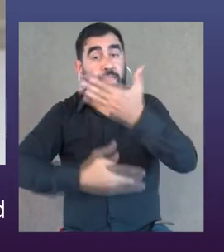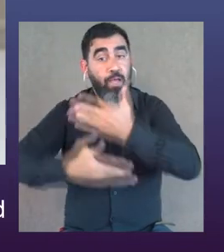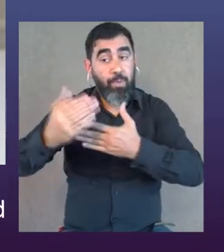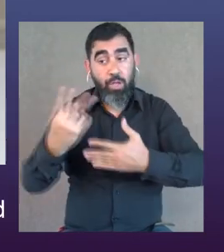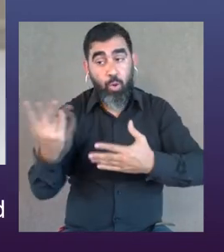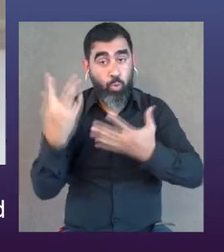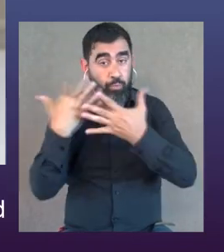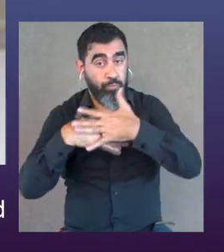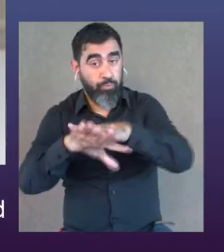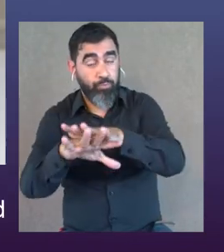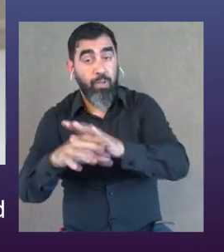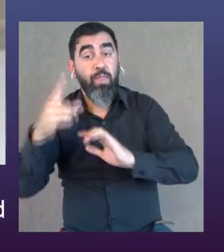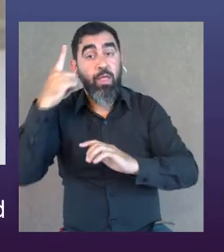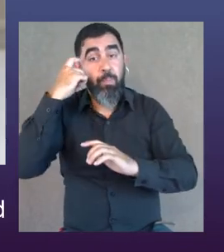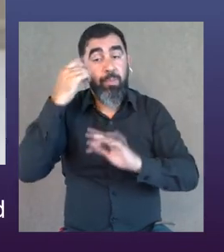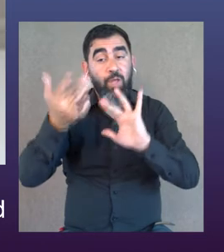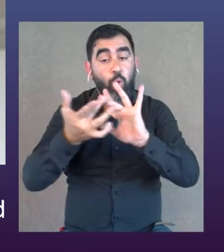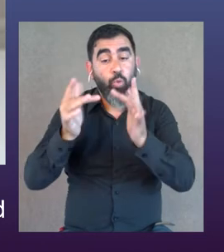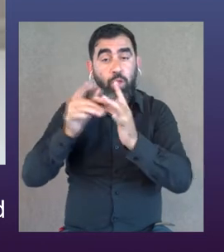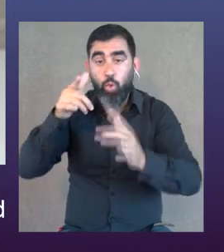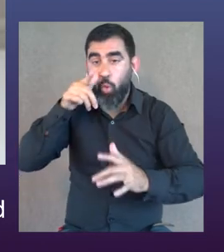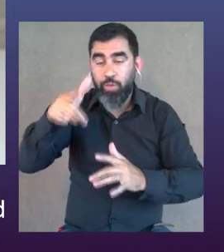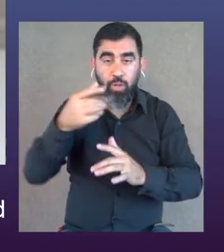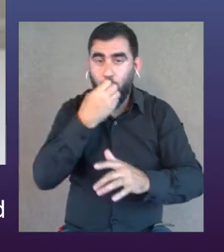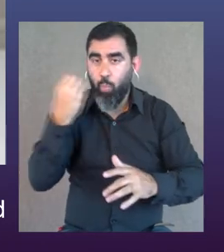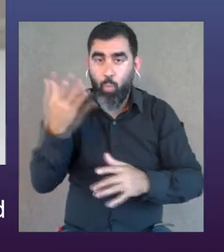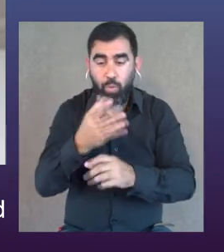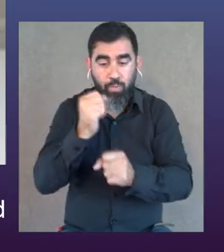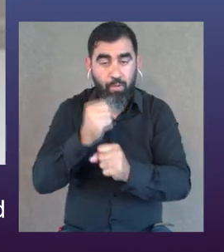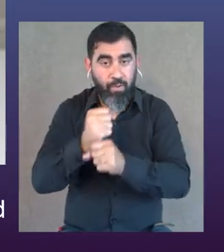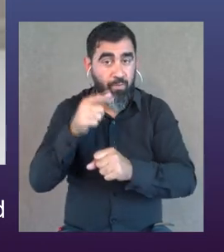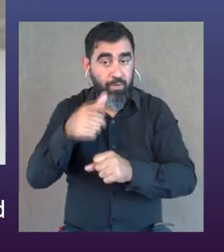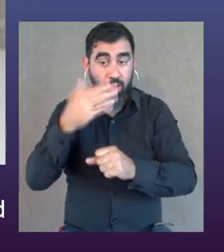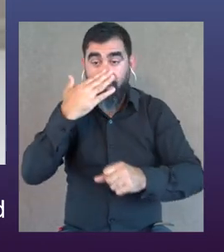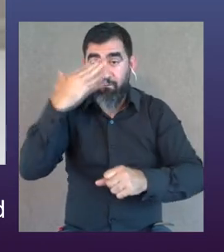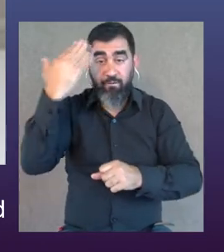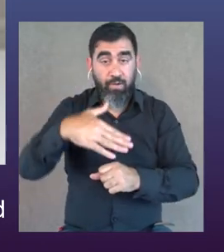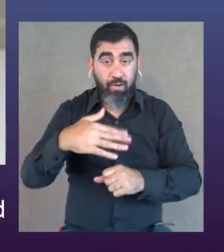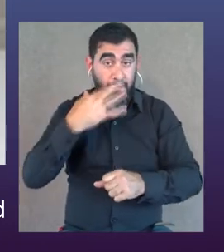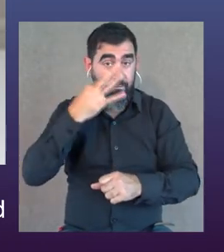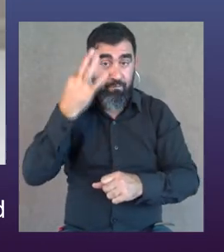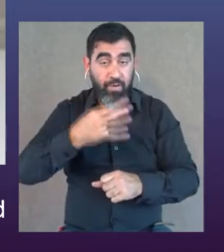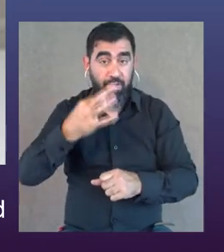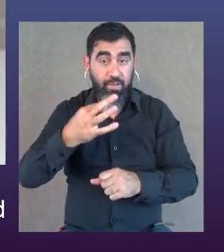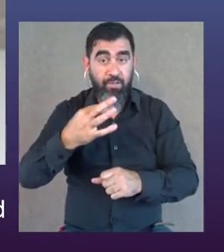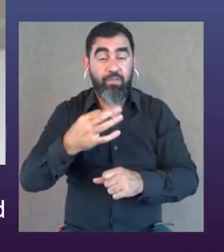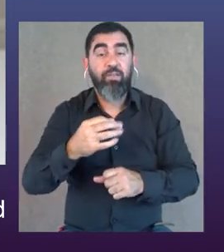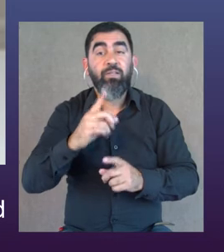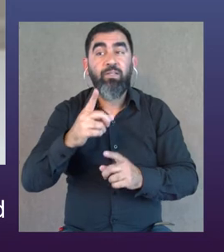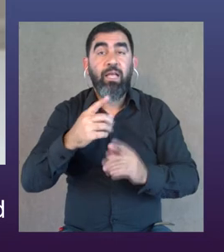sin discapacidad y, bueno, pues nuestra experiencia es que eso al final el contacto directo, Estar ahí metido en faena, pues al final